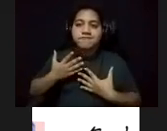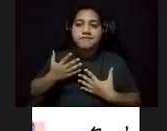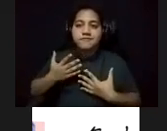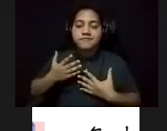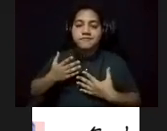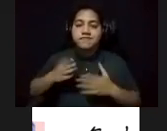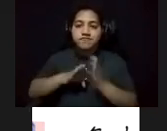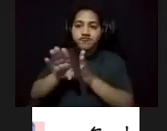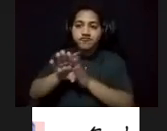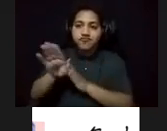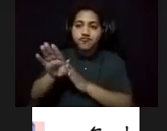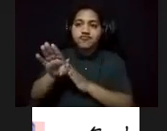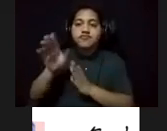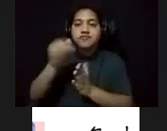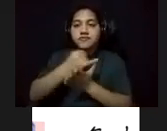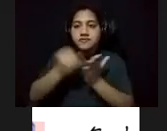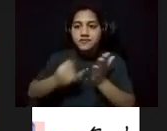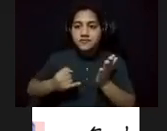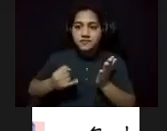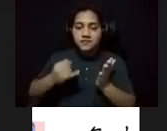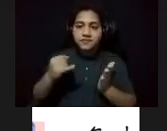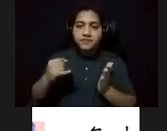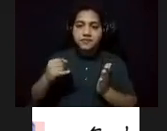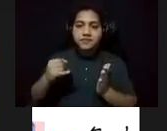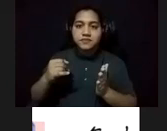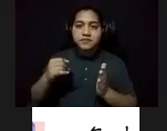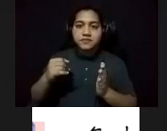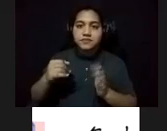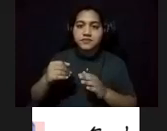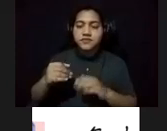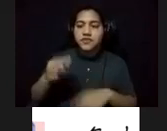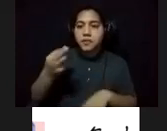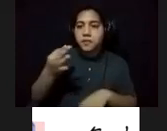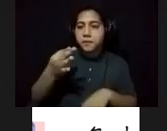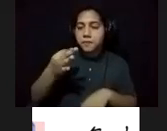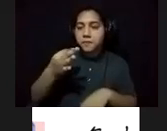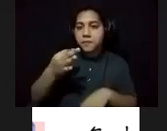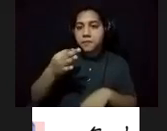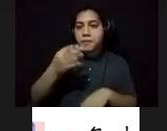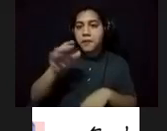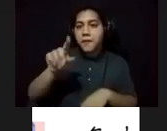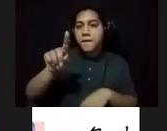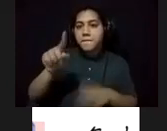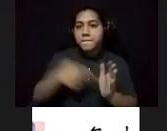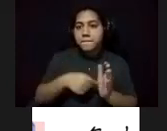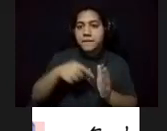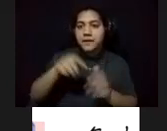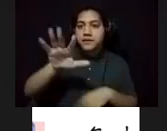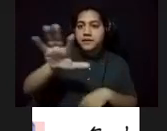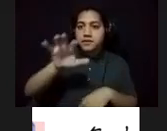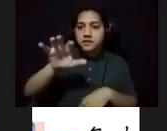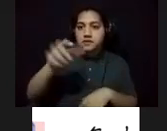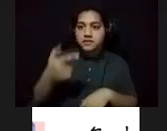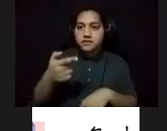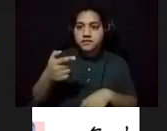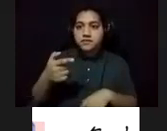carrera artística. El año 1521 conmarca el comienzo de la fundación de la isleta